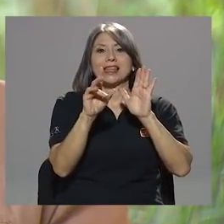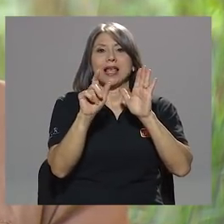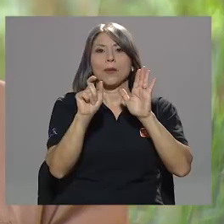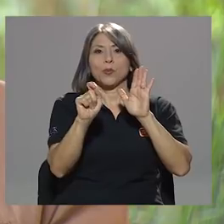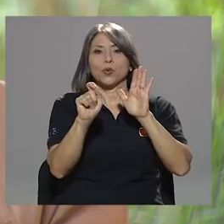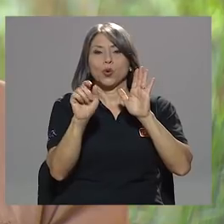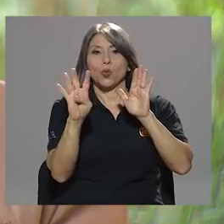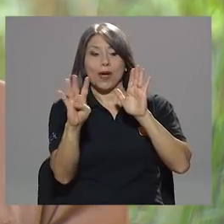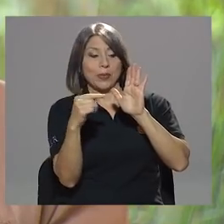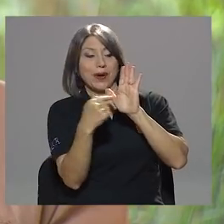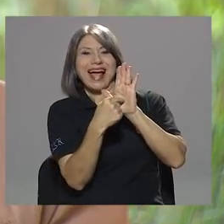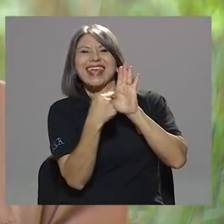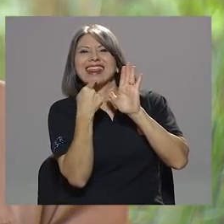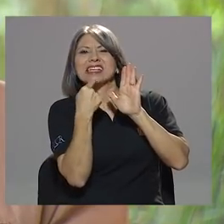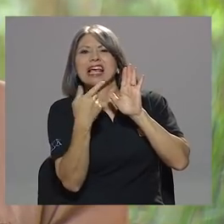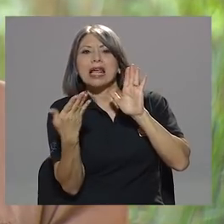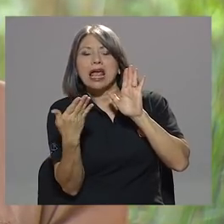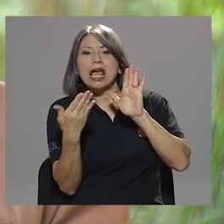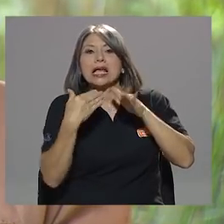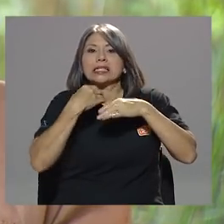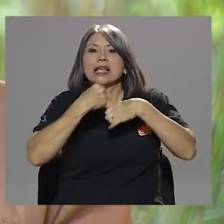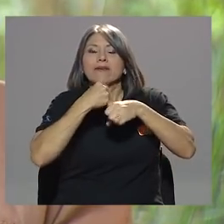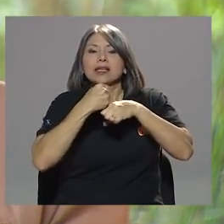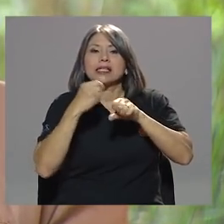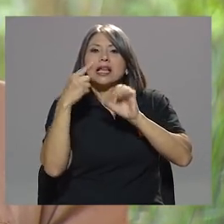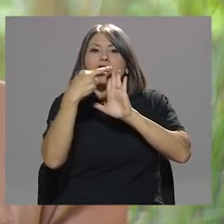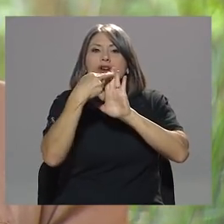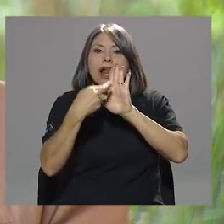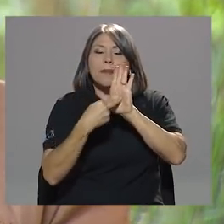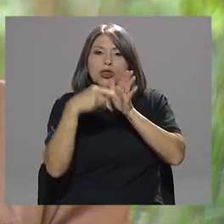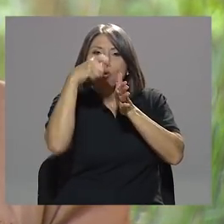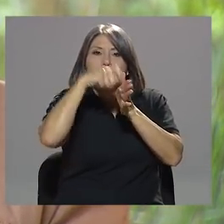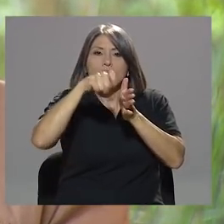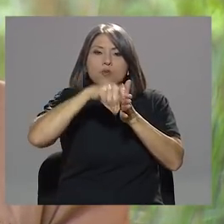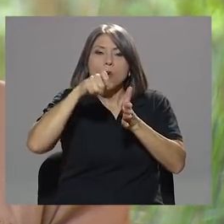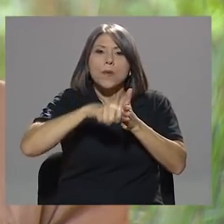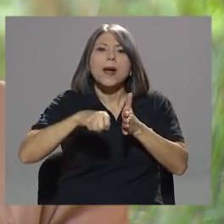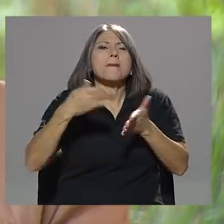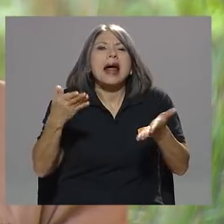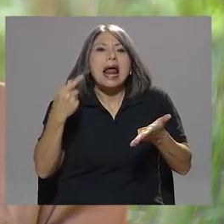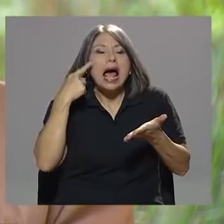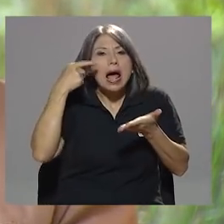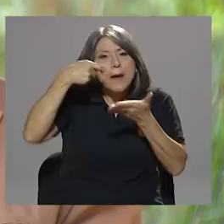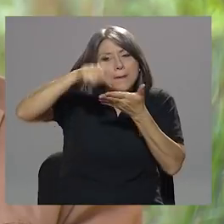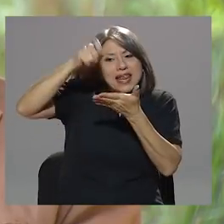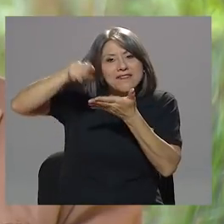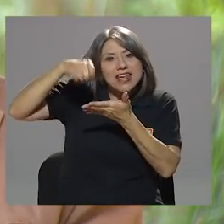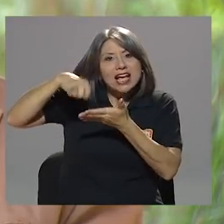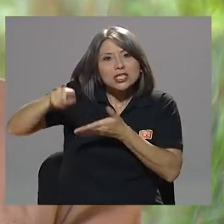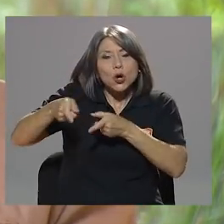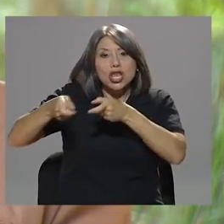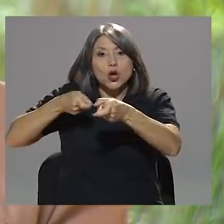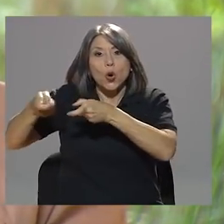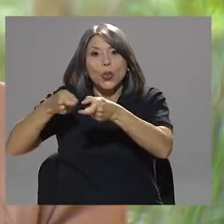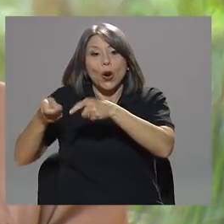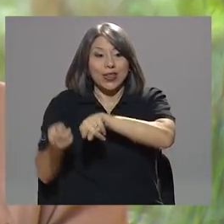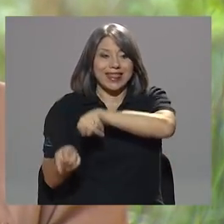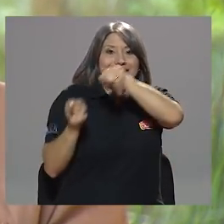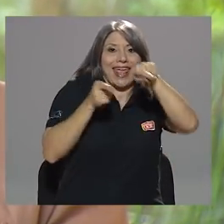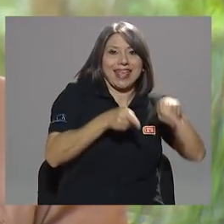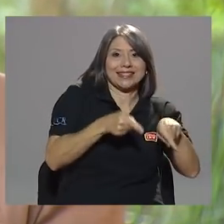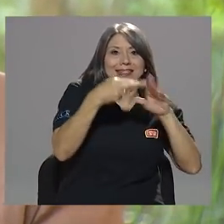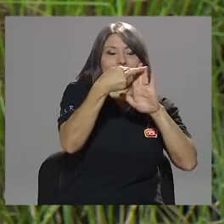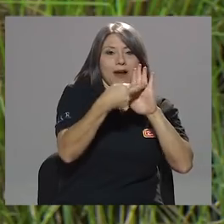decía que se iba a confeccionar un reglamento para la verificación y control del reglamento técnico que habían hecho